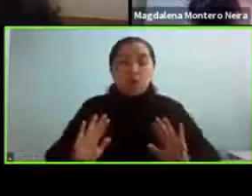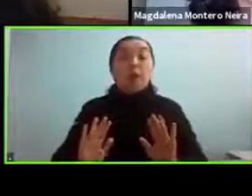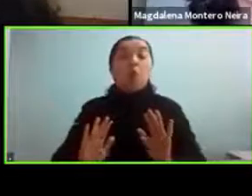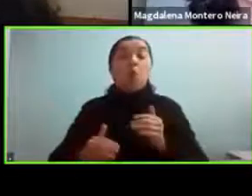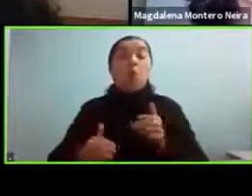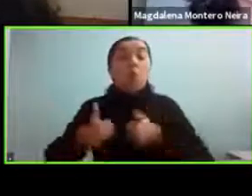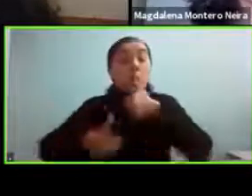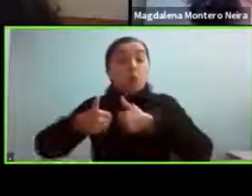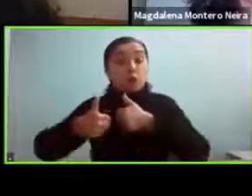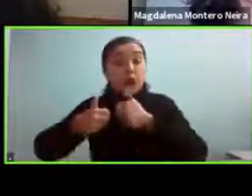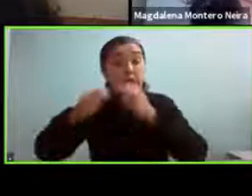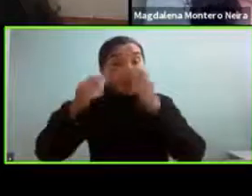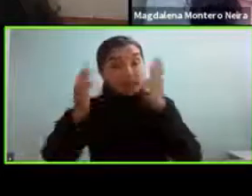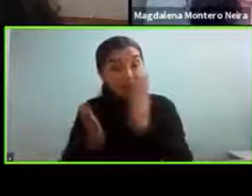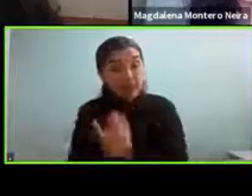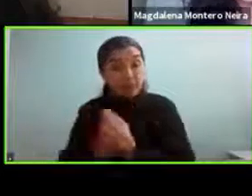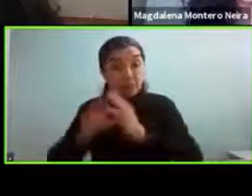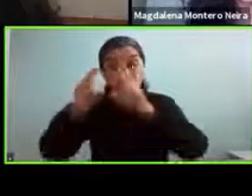para ver si es que en realidad